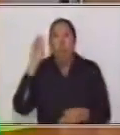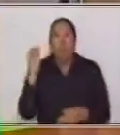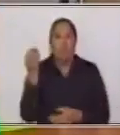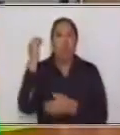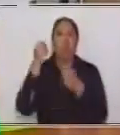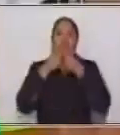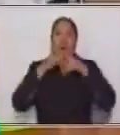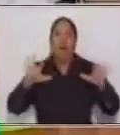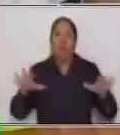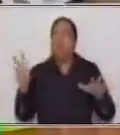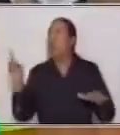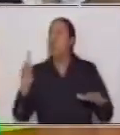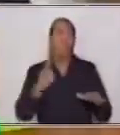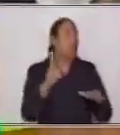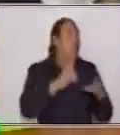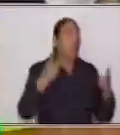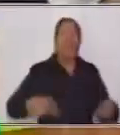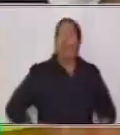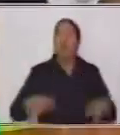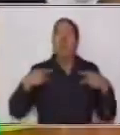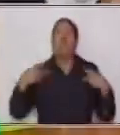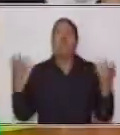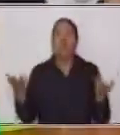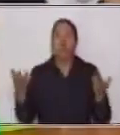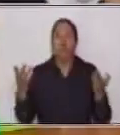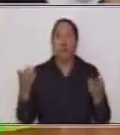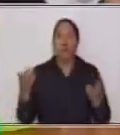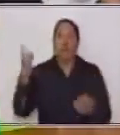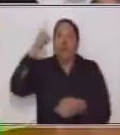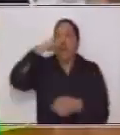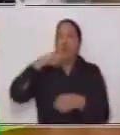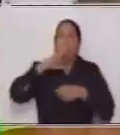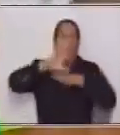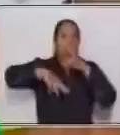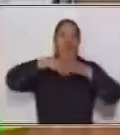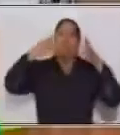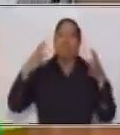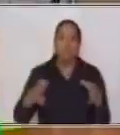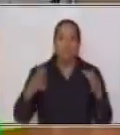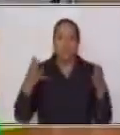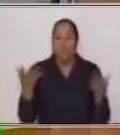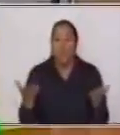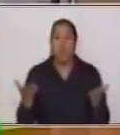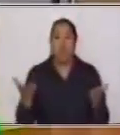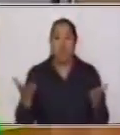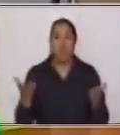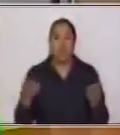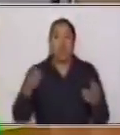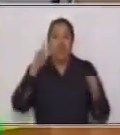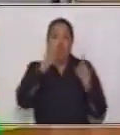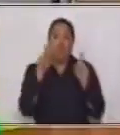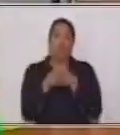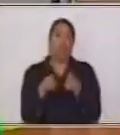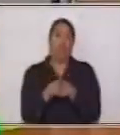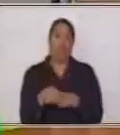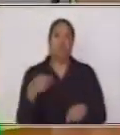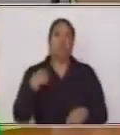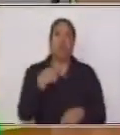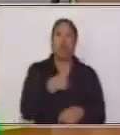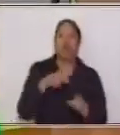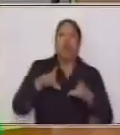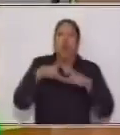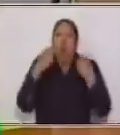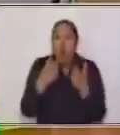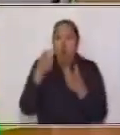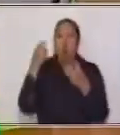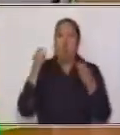vivir. No tendríamos esos frutos deliciosos. También no podríamos resguardarnos bajo